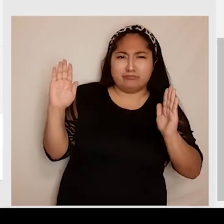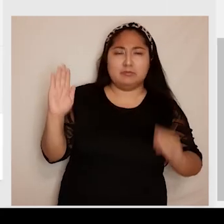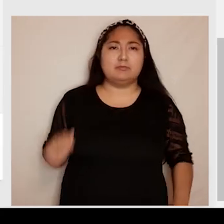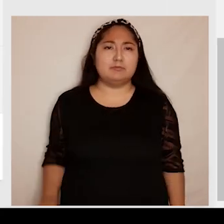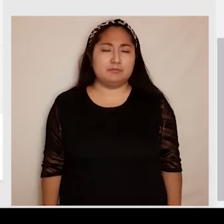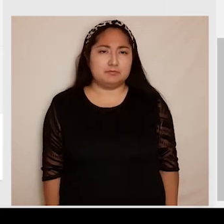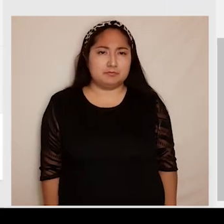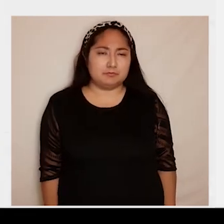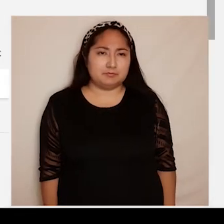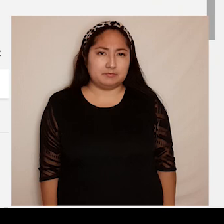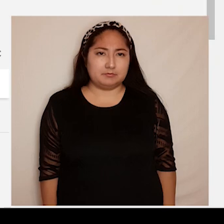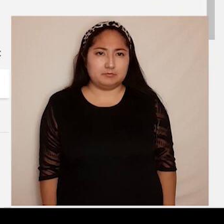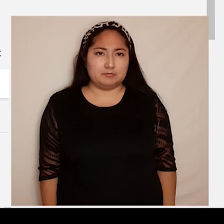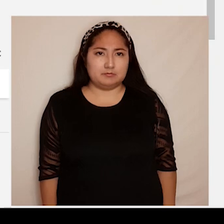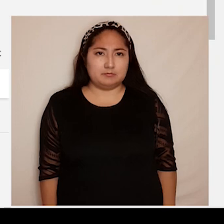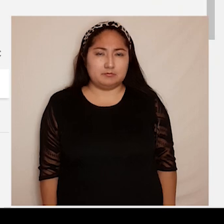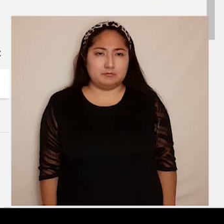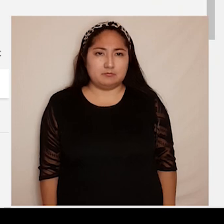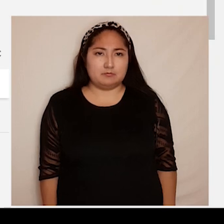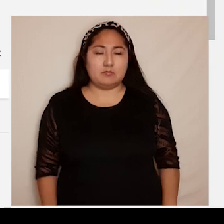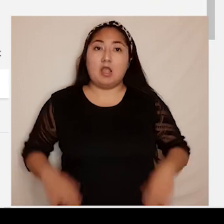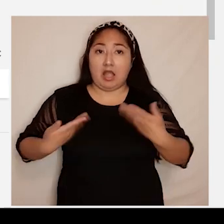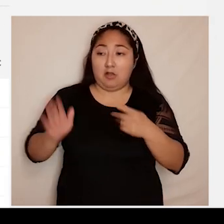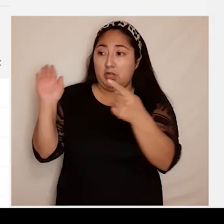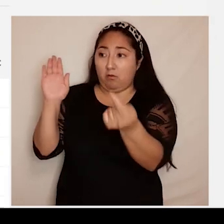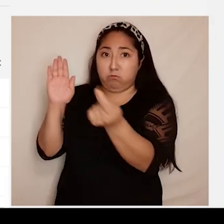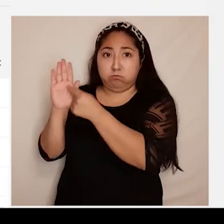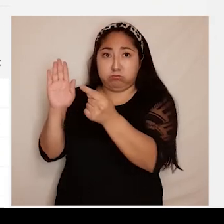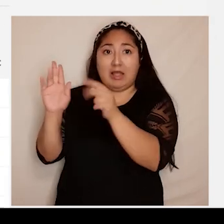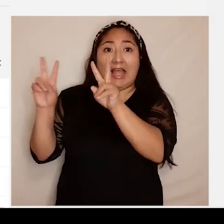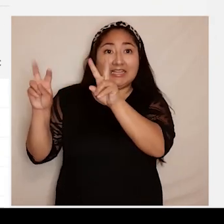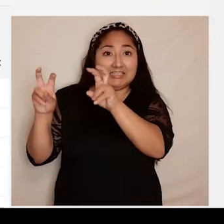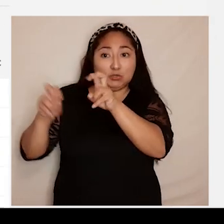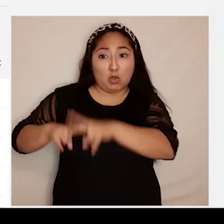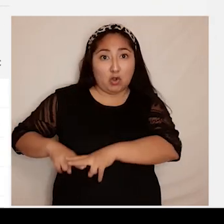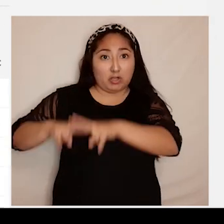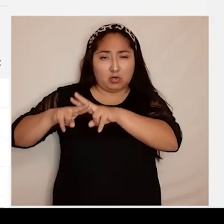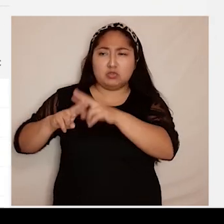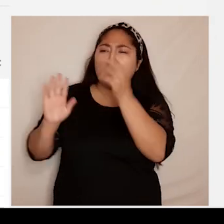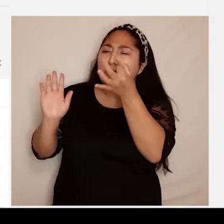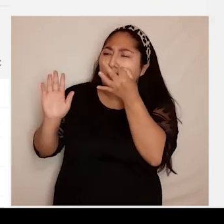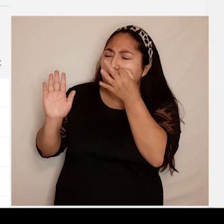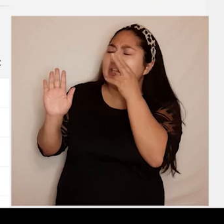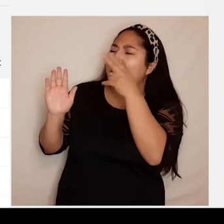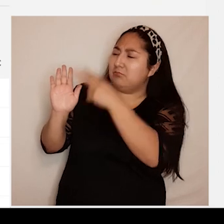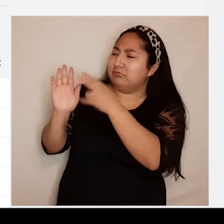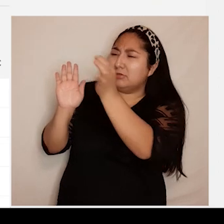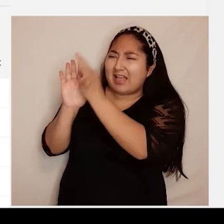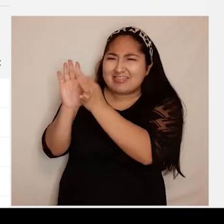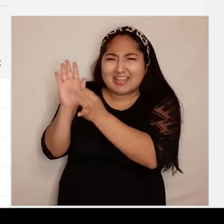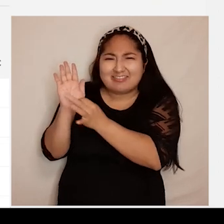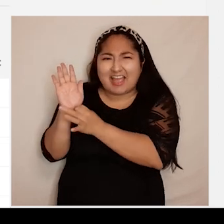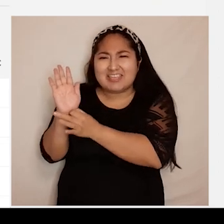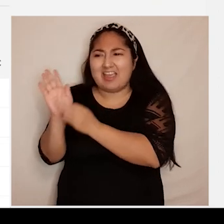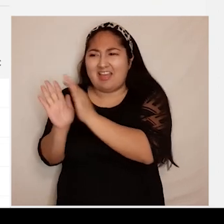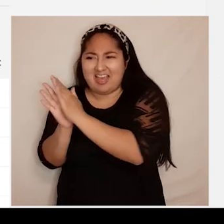Si hacemos clic en el título del recurso, observaremos los detalles bibliográficos, además de algunas opciones